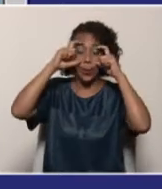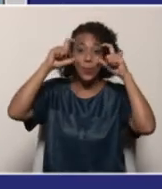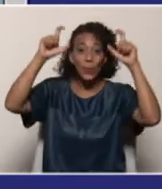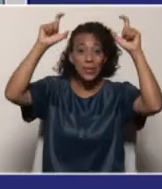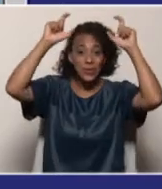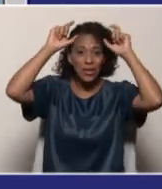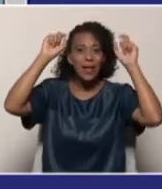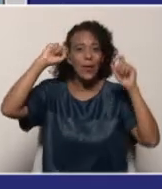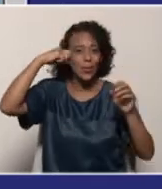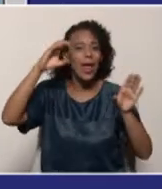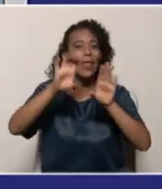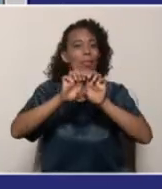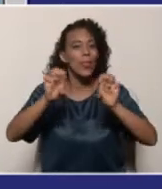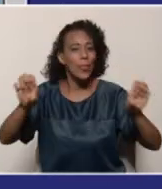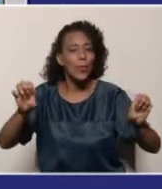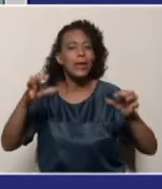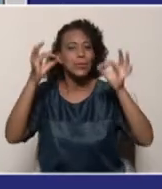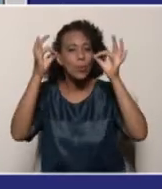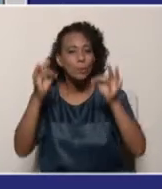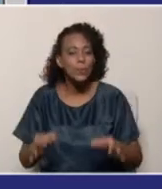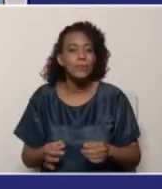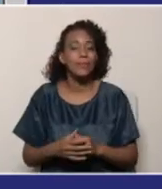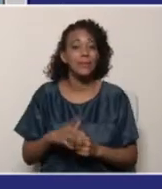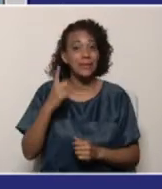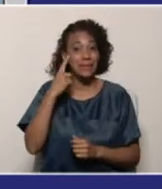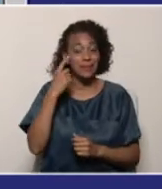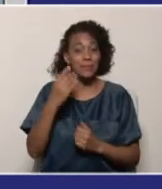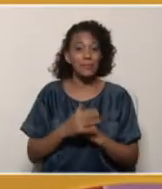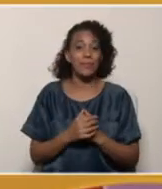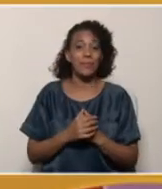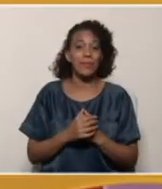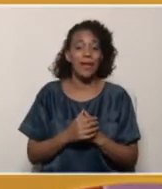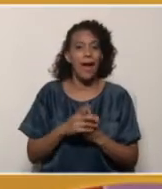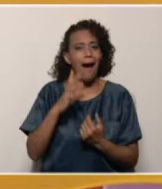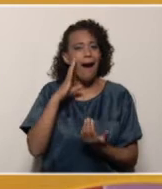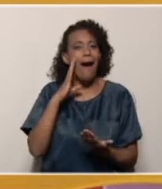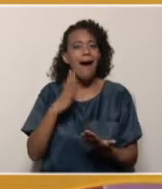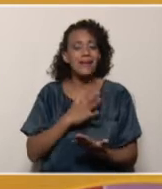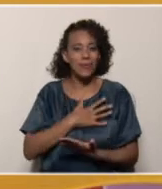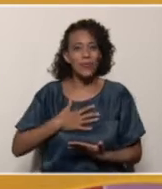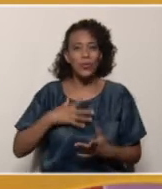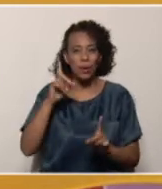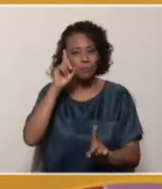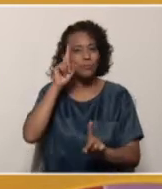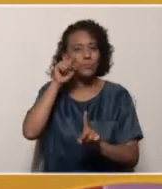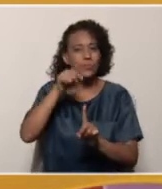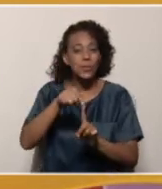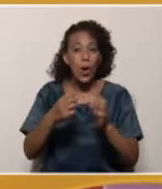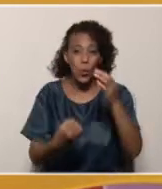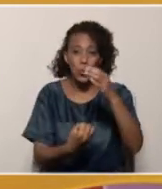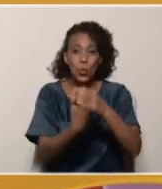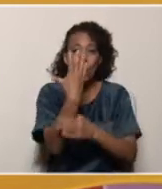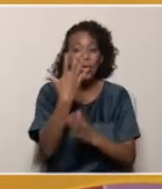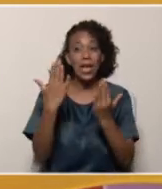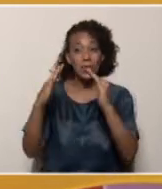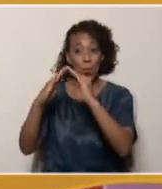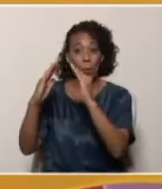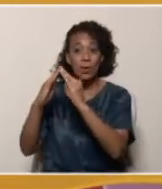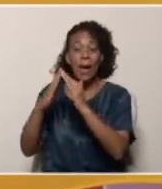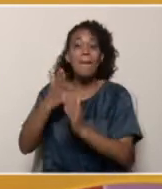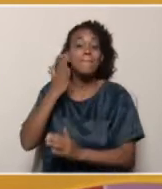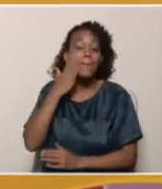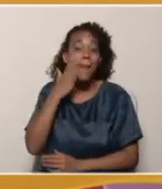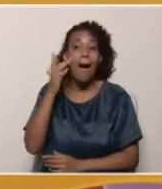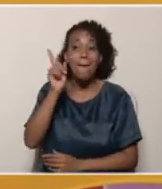de la educación y, por supuesto, tomando en cuenta esa parte fundamental y originaria desde nuestros hogares como son